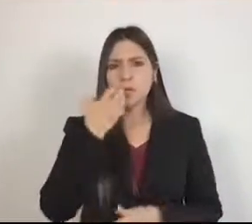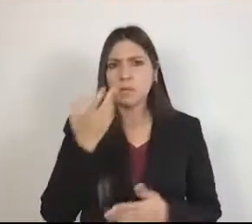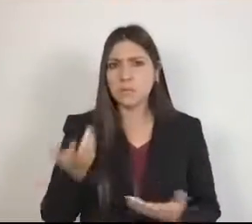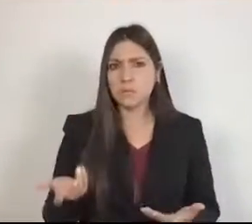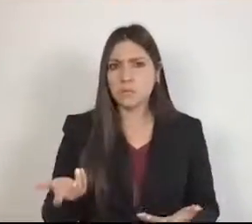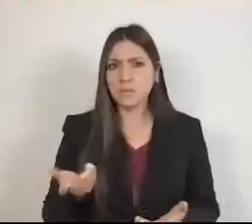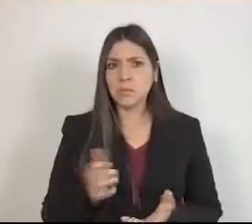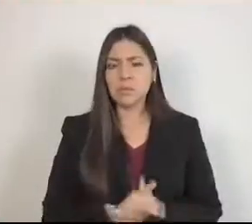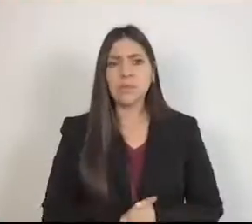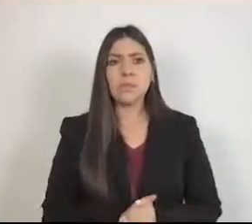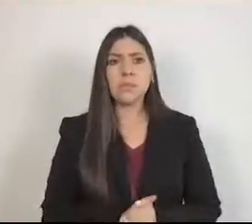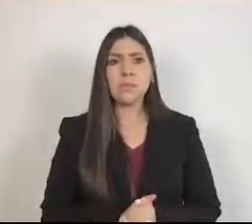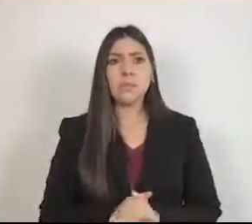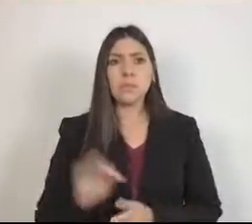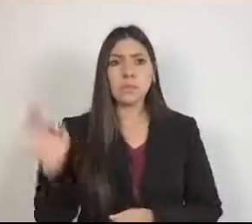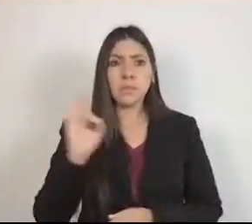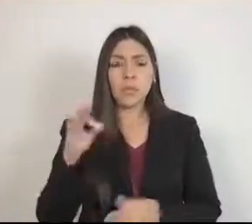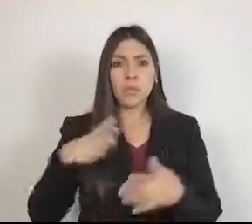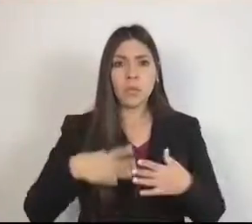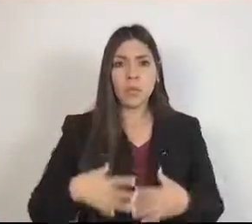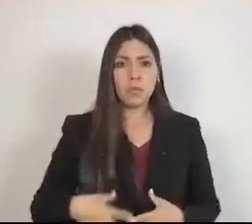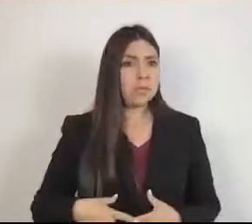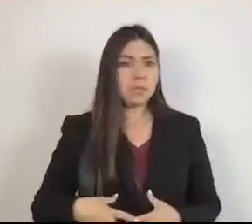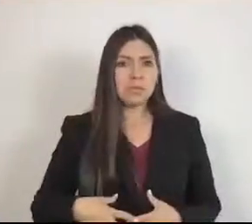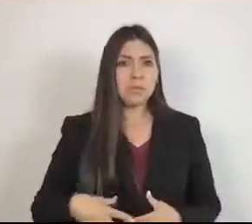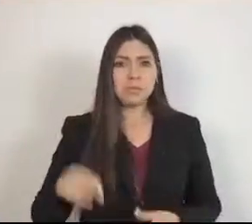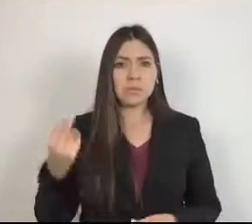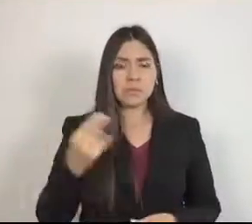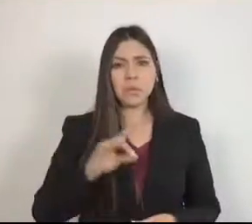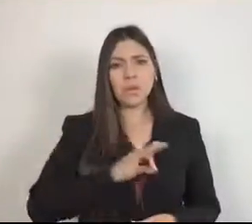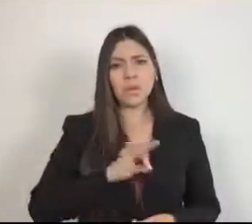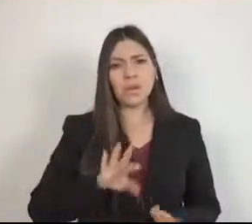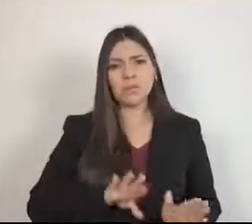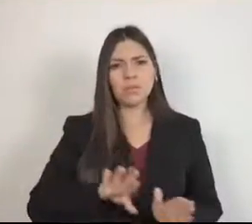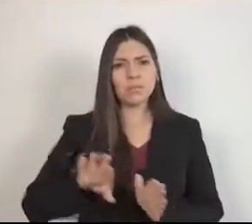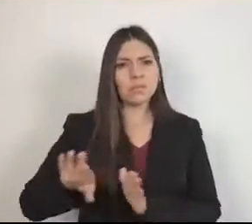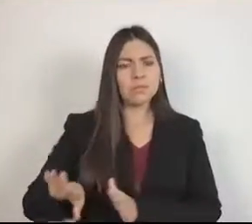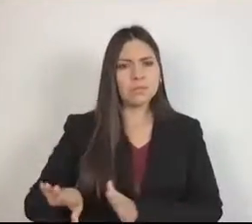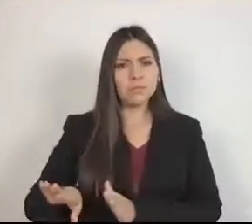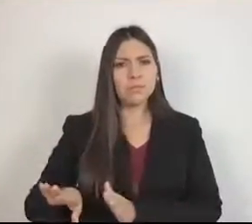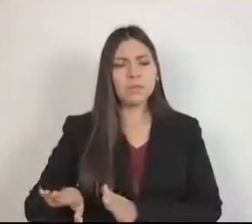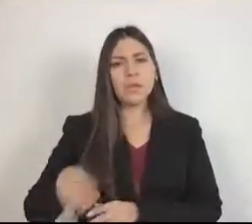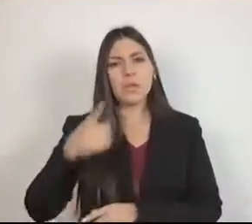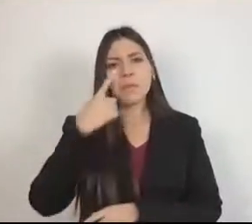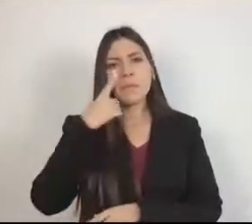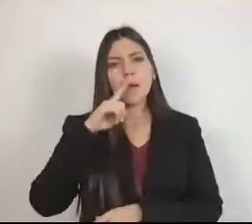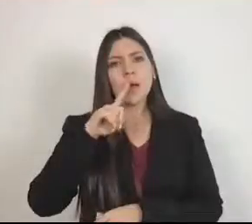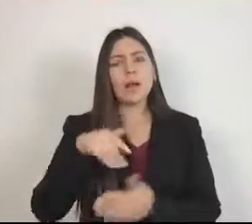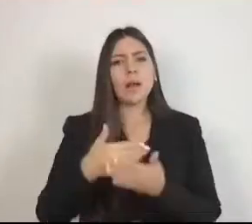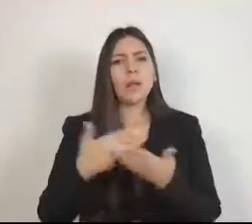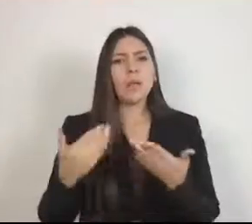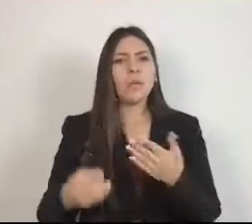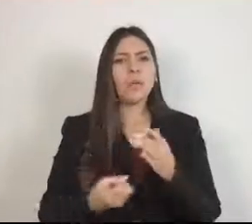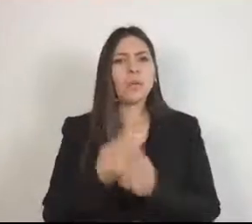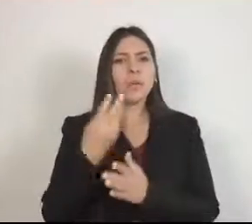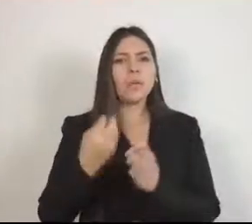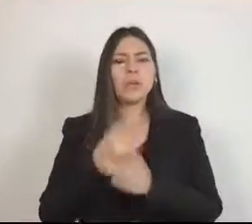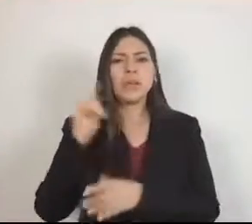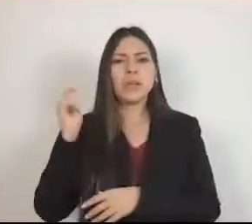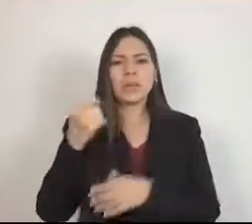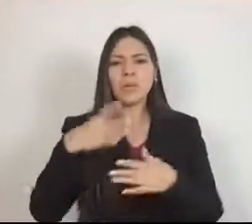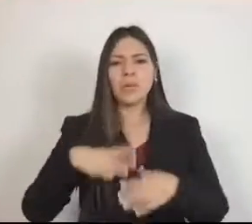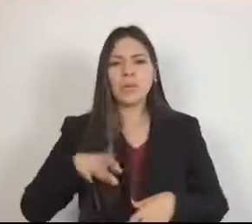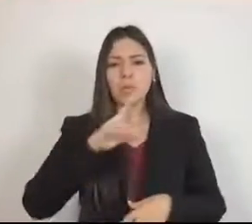omitir por un mecanismo mejor para el caso de las nuevas tecnologías digitales